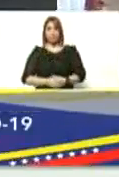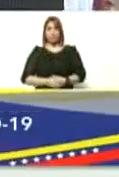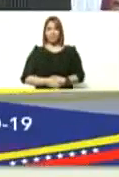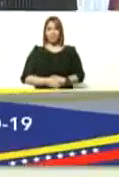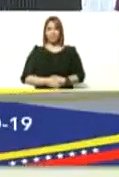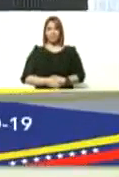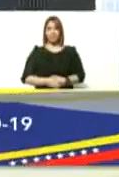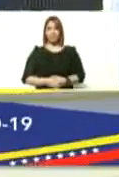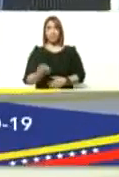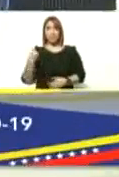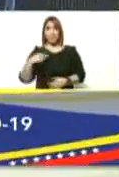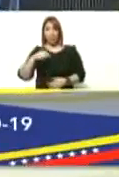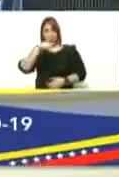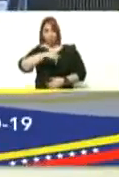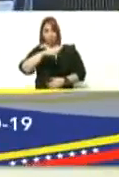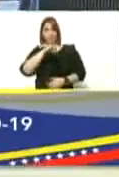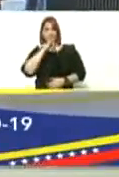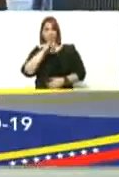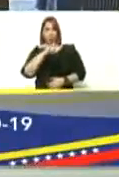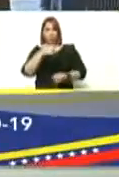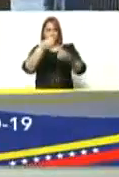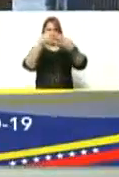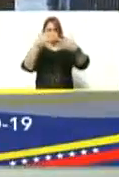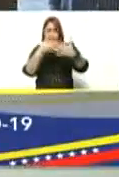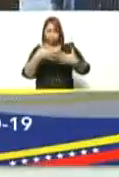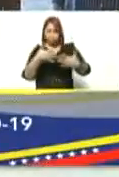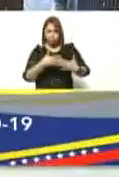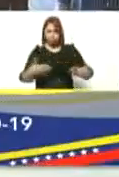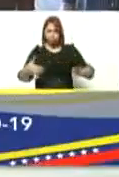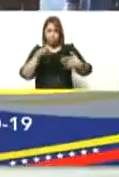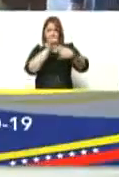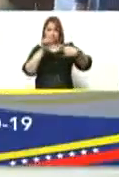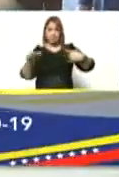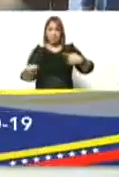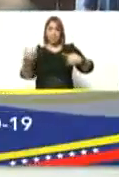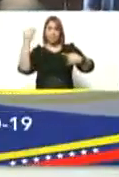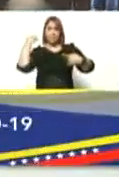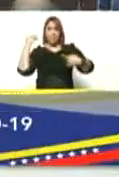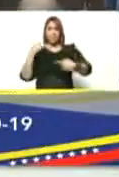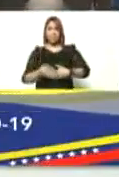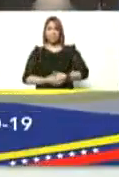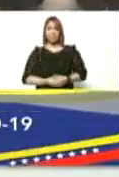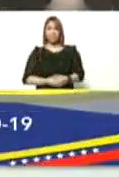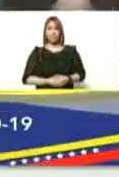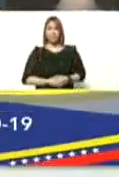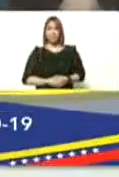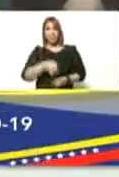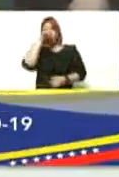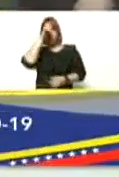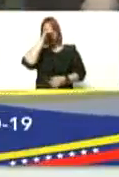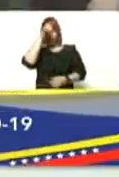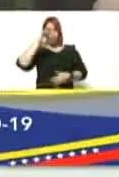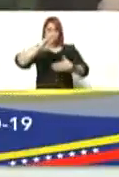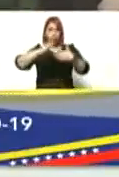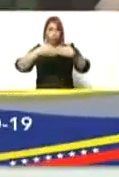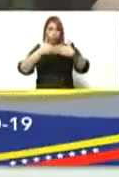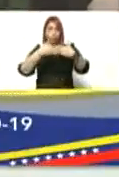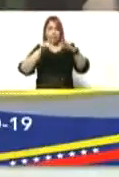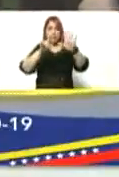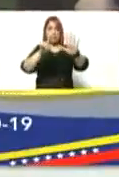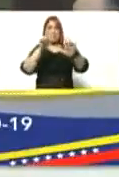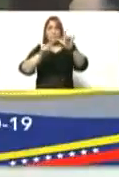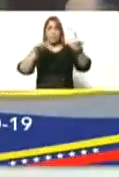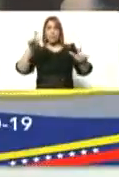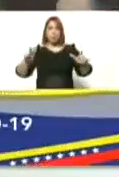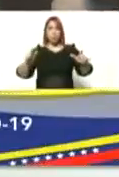yo tengo aquí el informe de la semana pasada bueno al domingo cerramos con seis casos